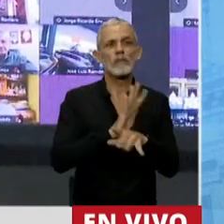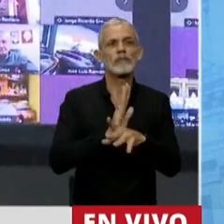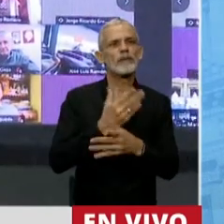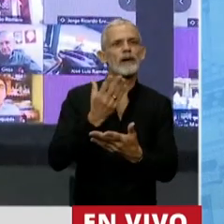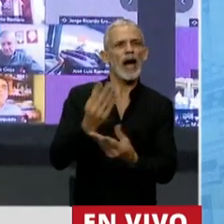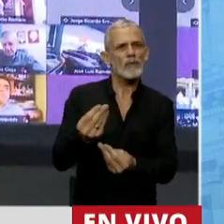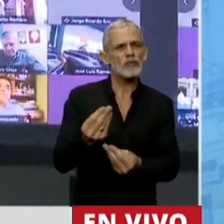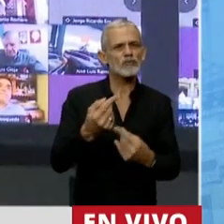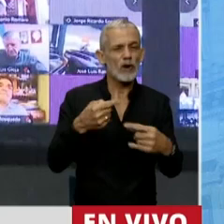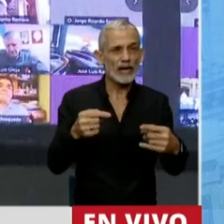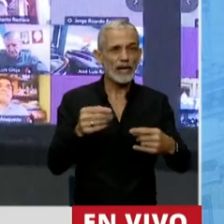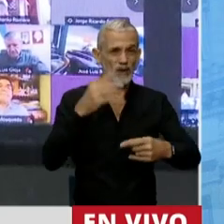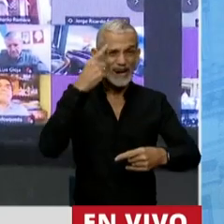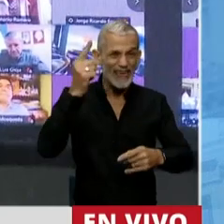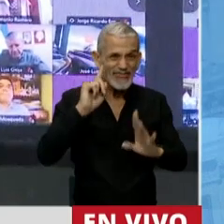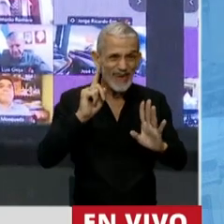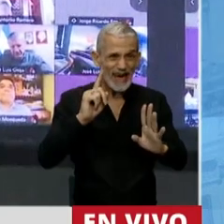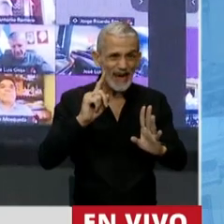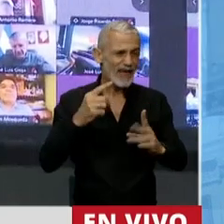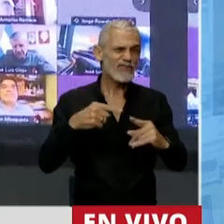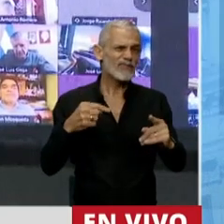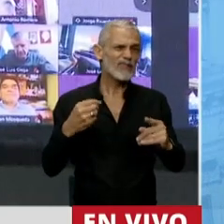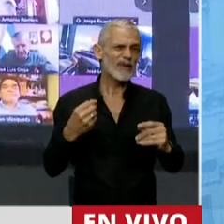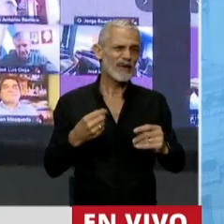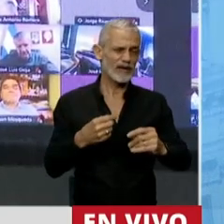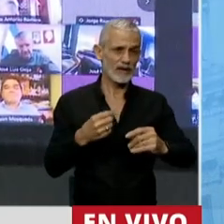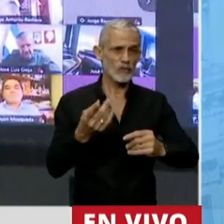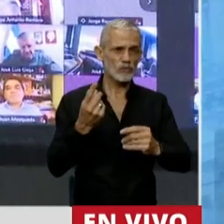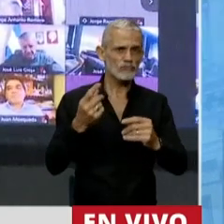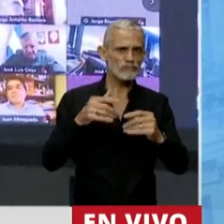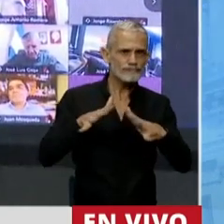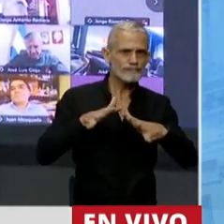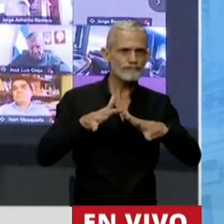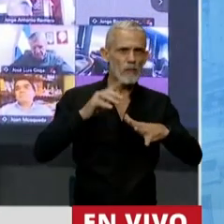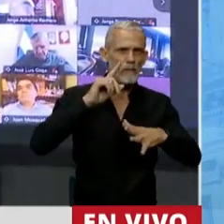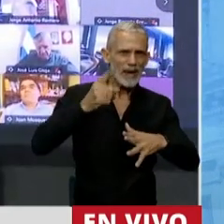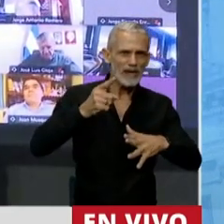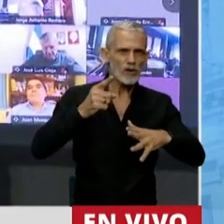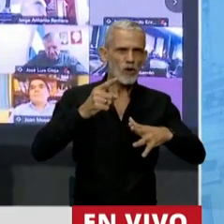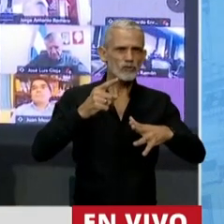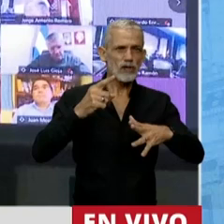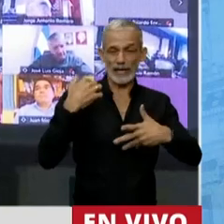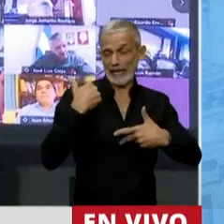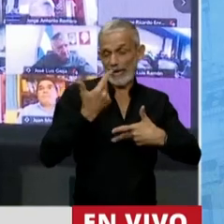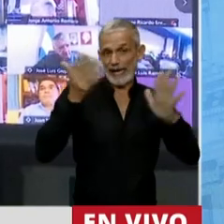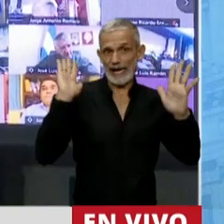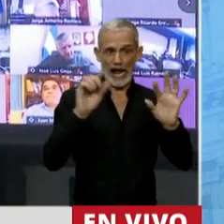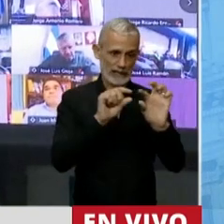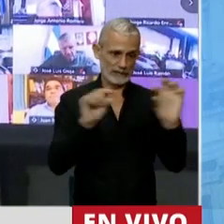alguna manera una idea de una acción peligrosa que generalizaba